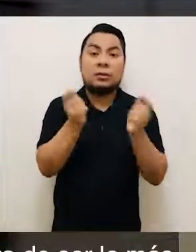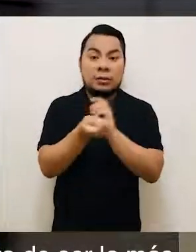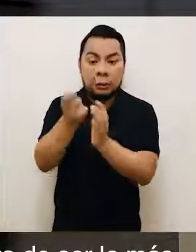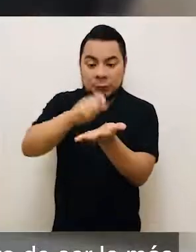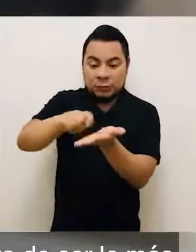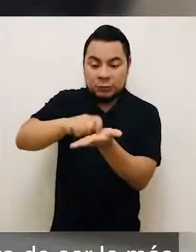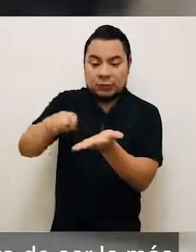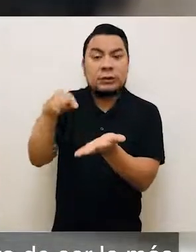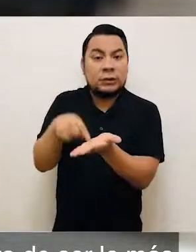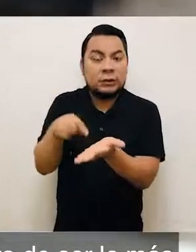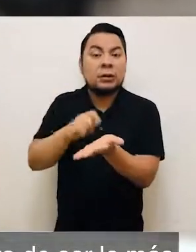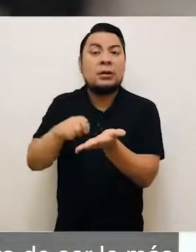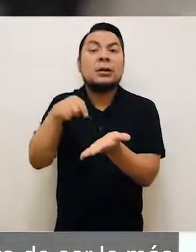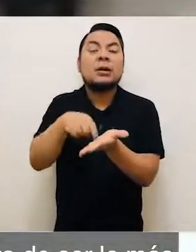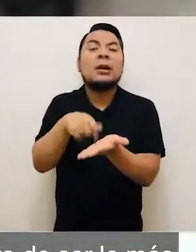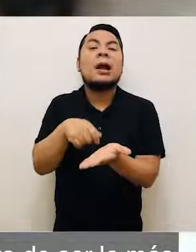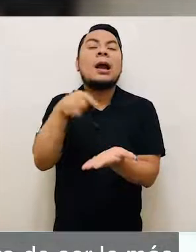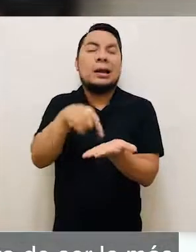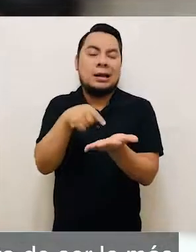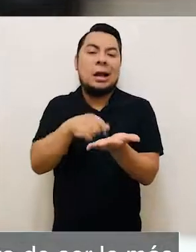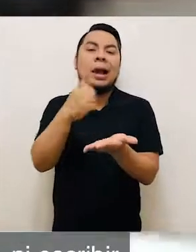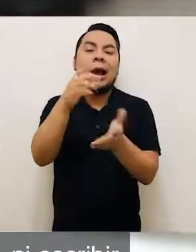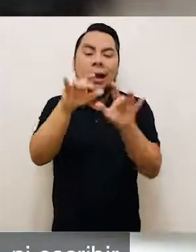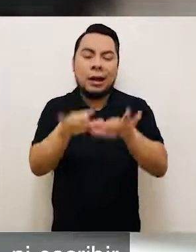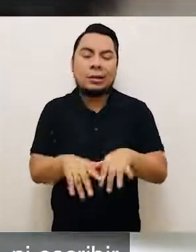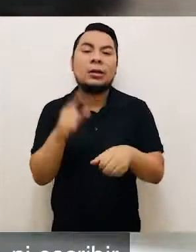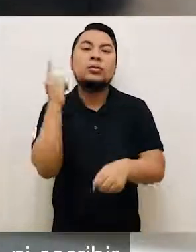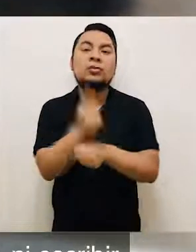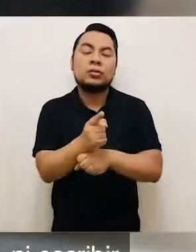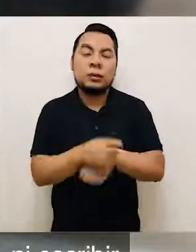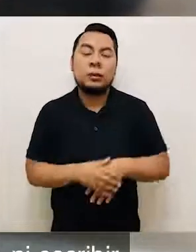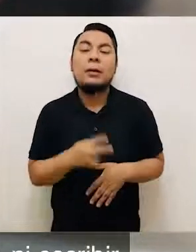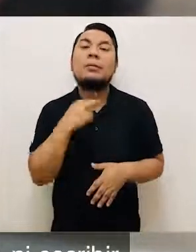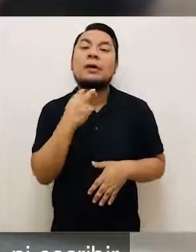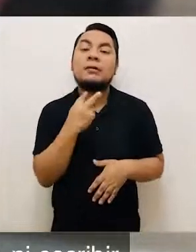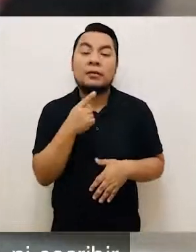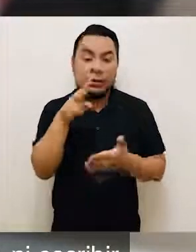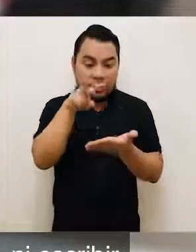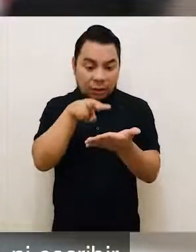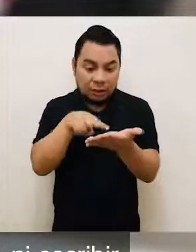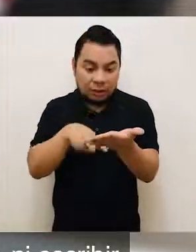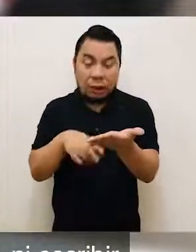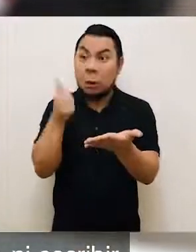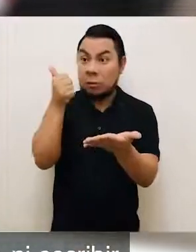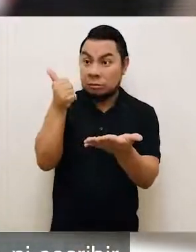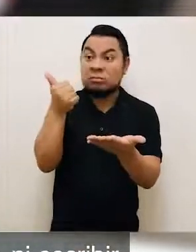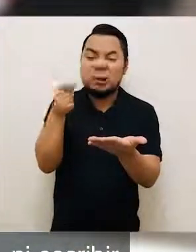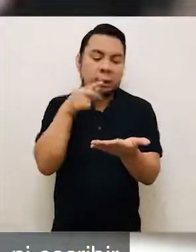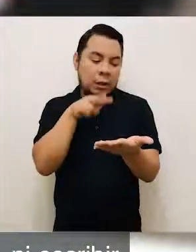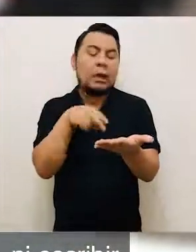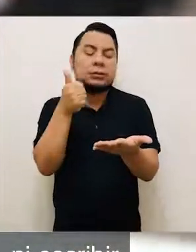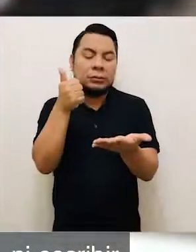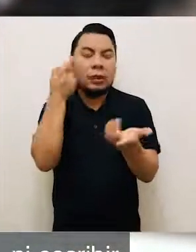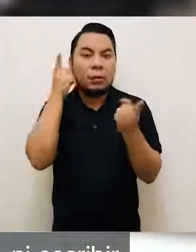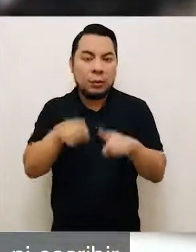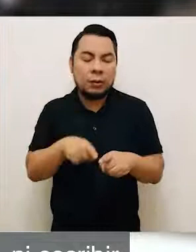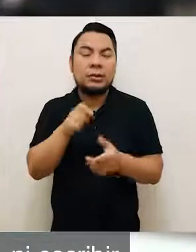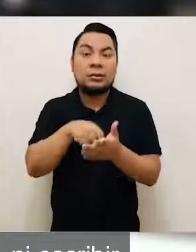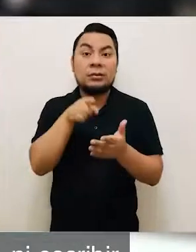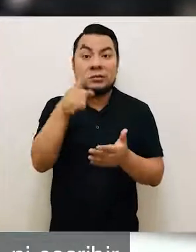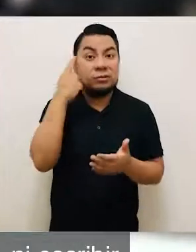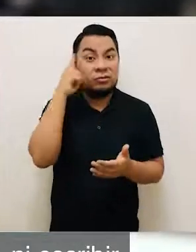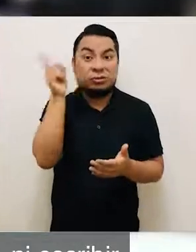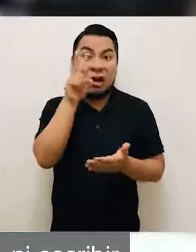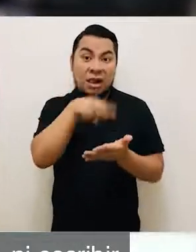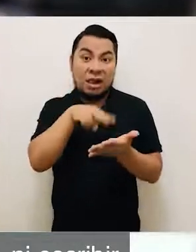al documento se le denomina acta de denuncia verbal. Una vez que la leas, fírmala si estás de acuerdo con su contenido. Si no sabes